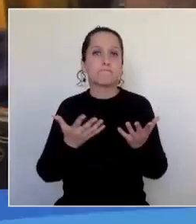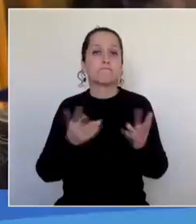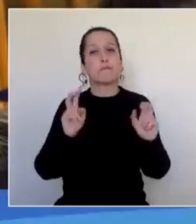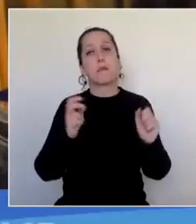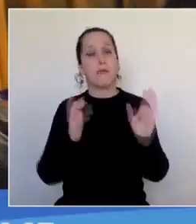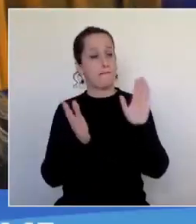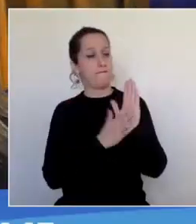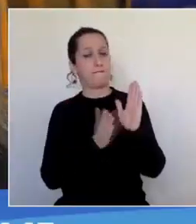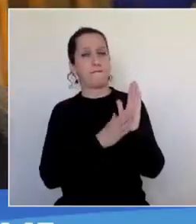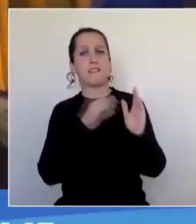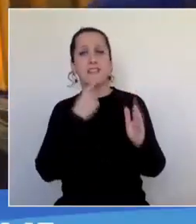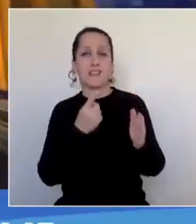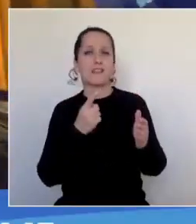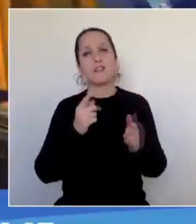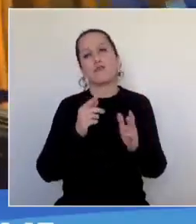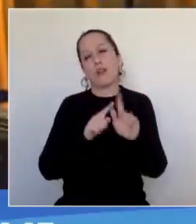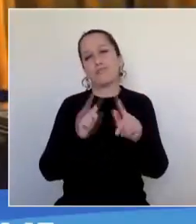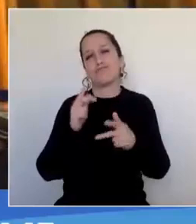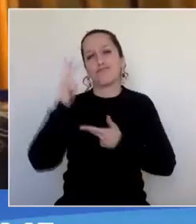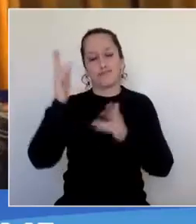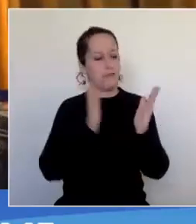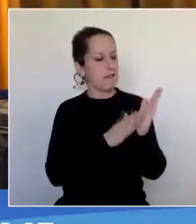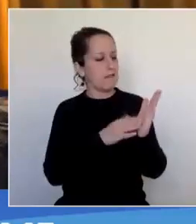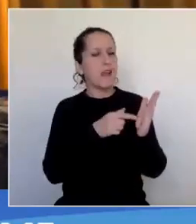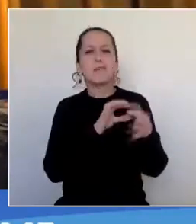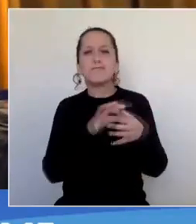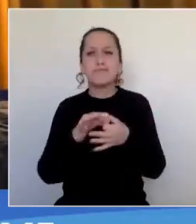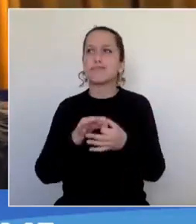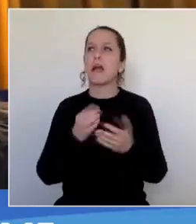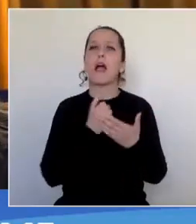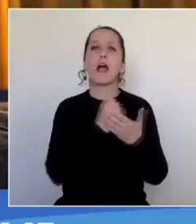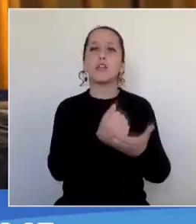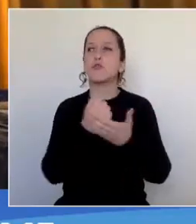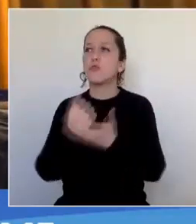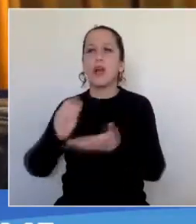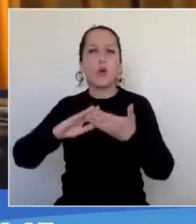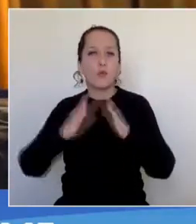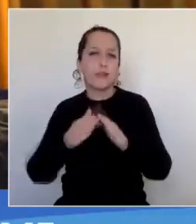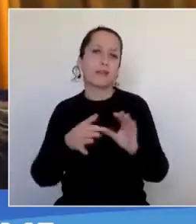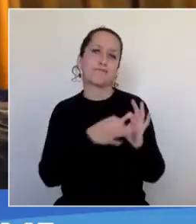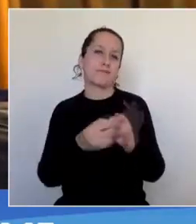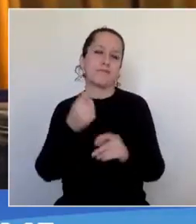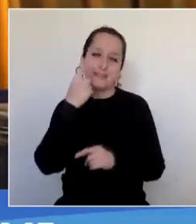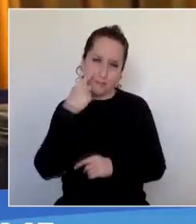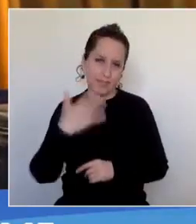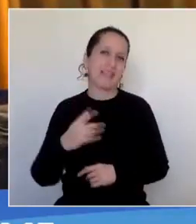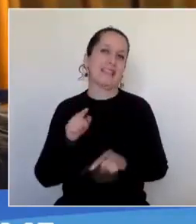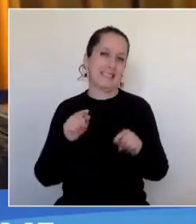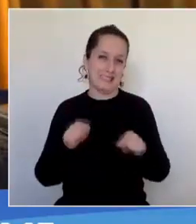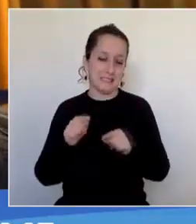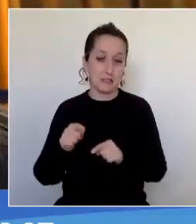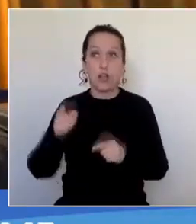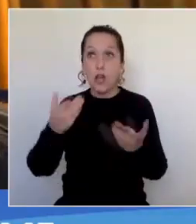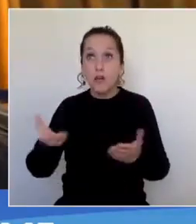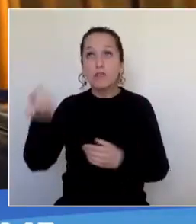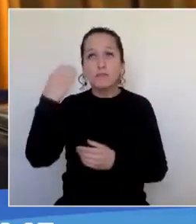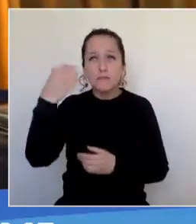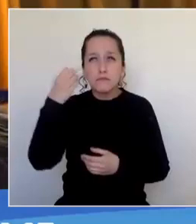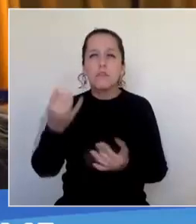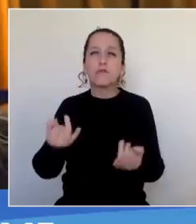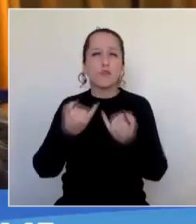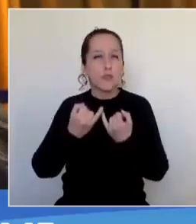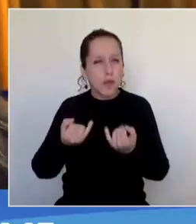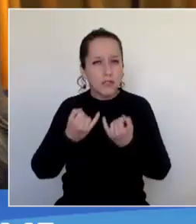Evangelio mayormente se fundamenta en la ayuda de la comunidad. Por lo tanto, esta capacitación que hemos tenido hoy día esta base de